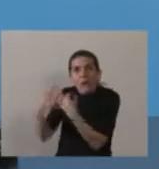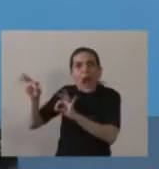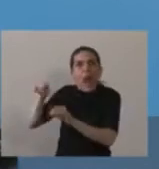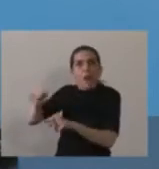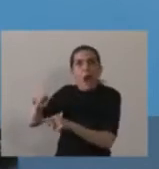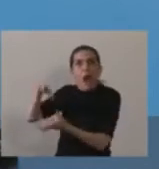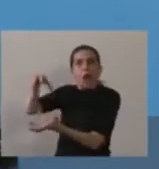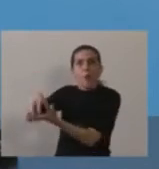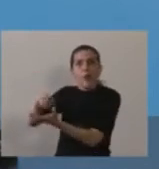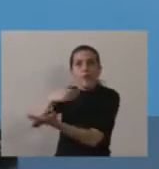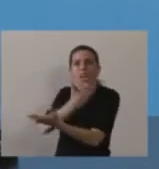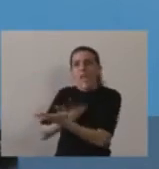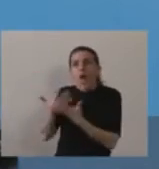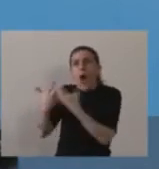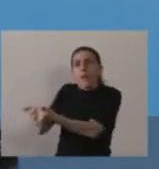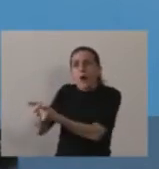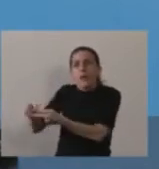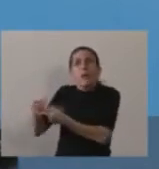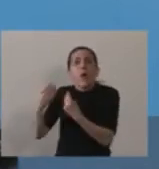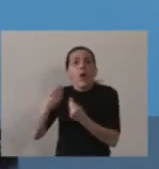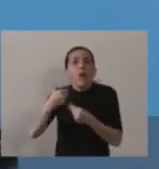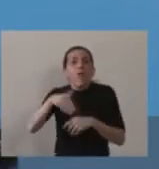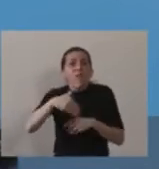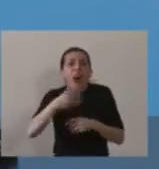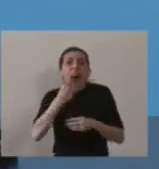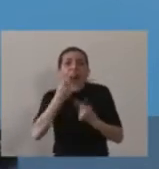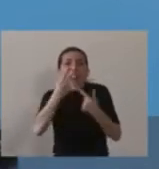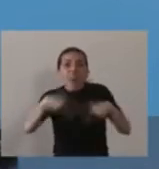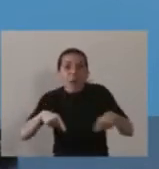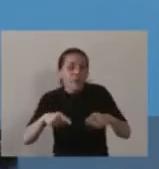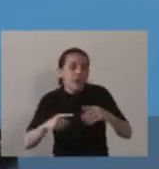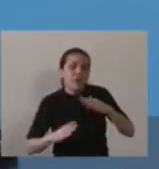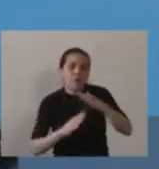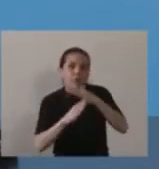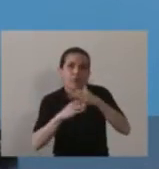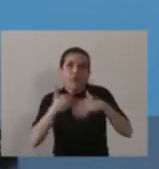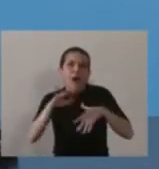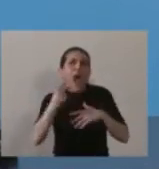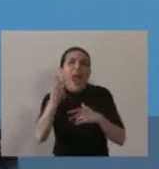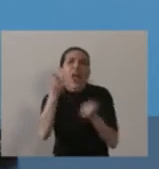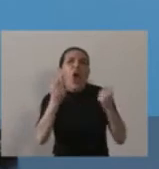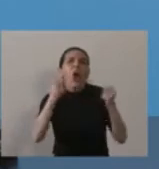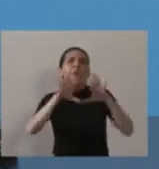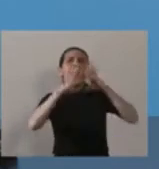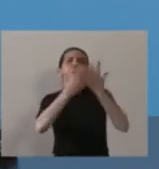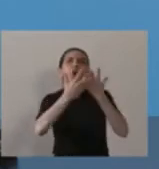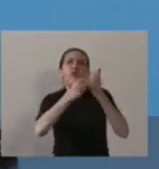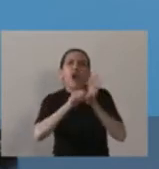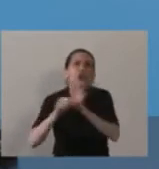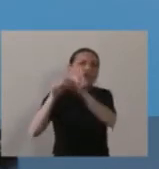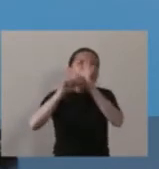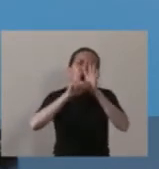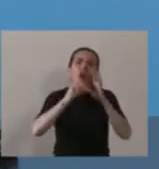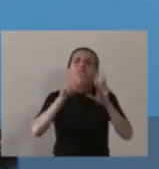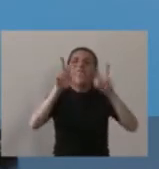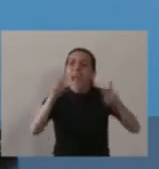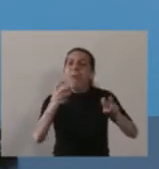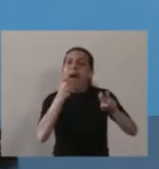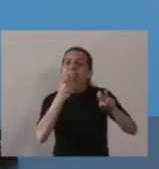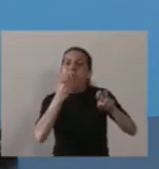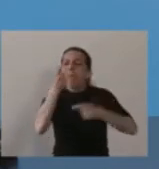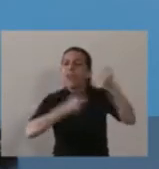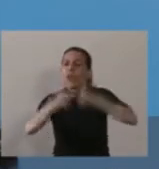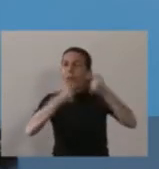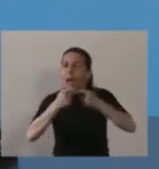que se vienen donde los alimentos van a tener un rol preponderante dentro de la economía mundial, es una empresa muy